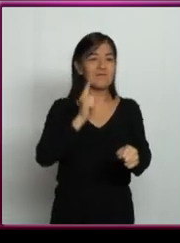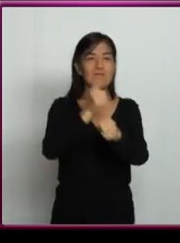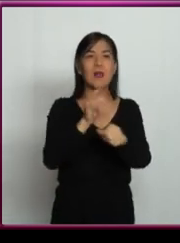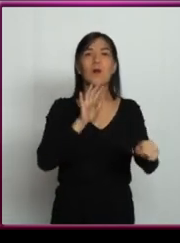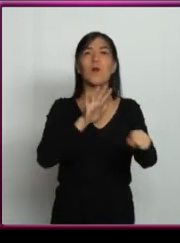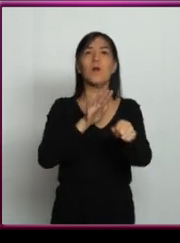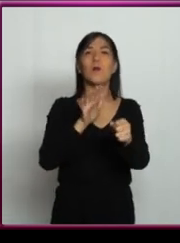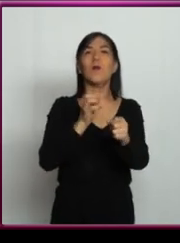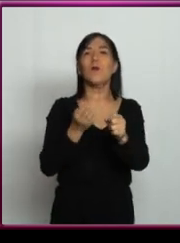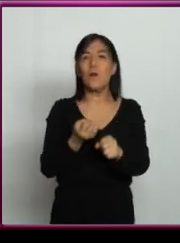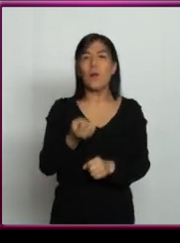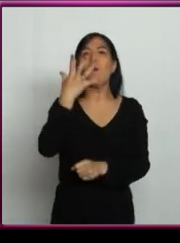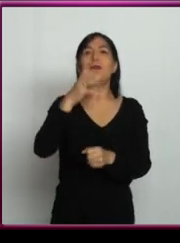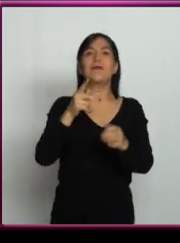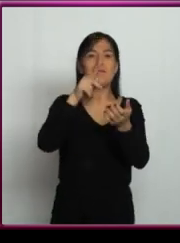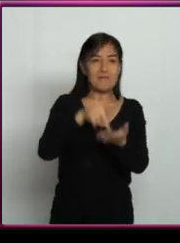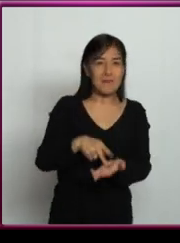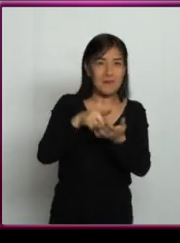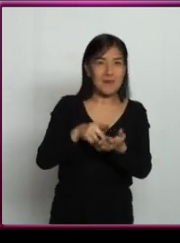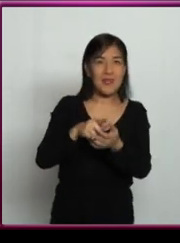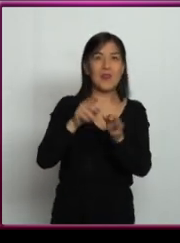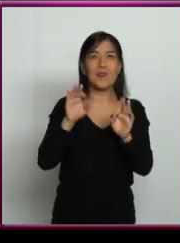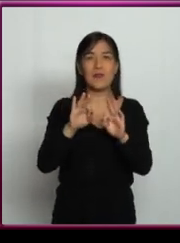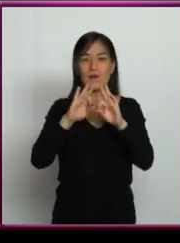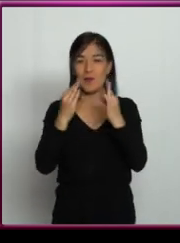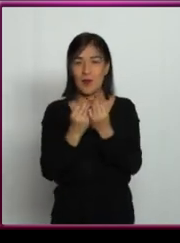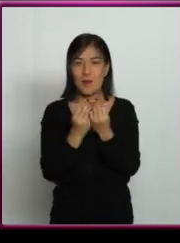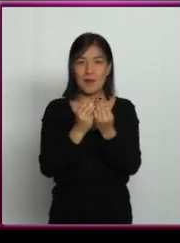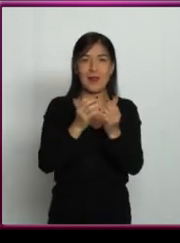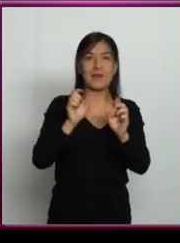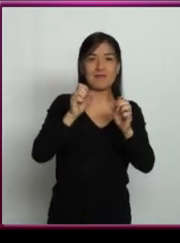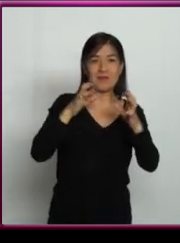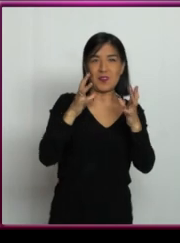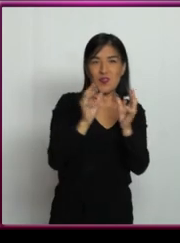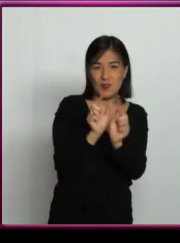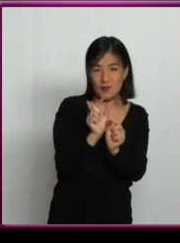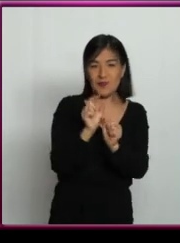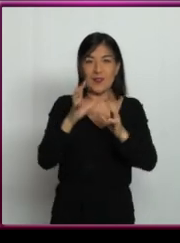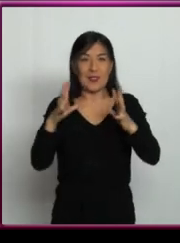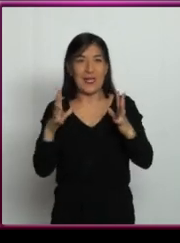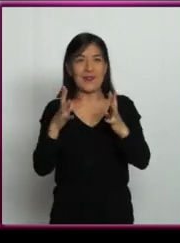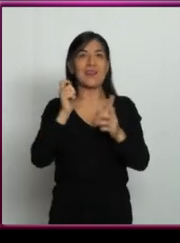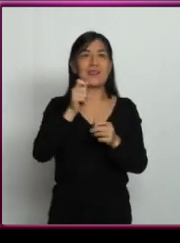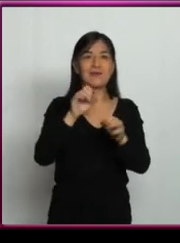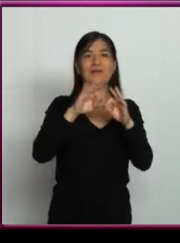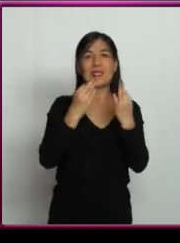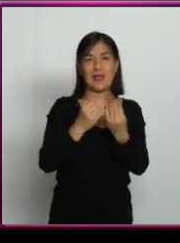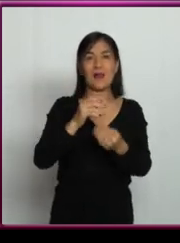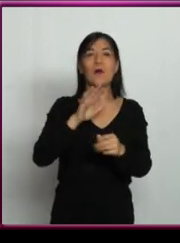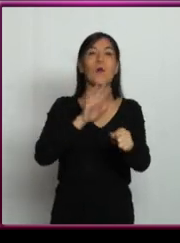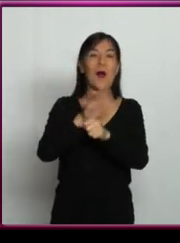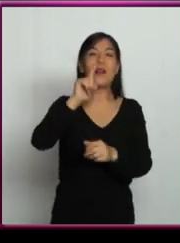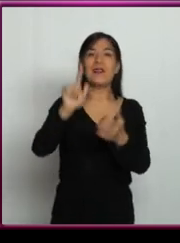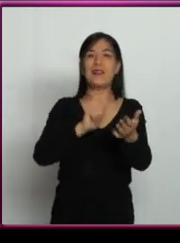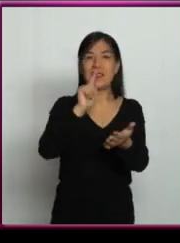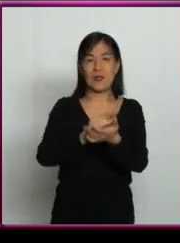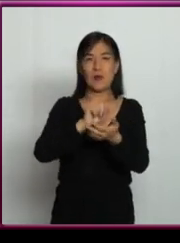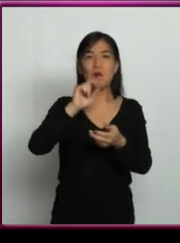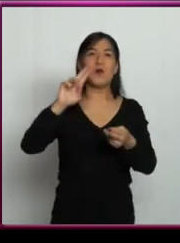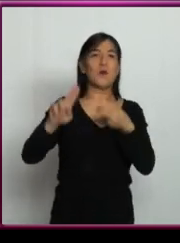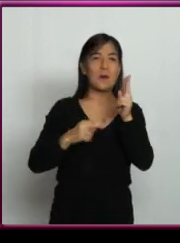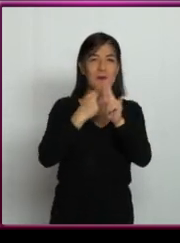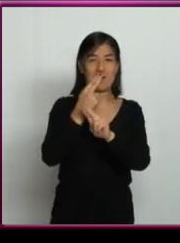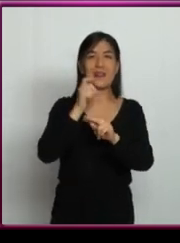la masa y el tamaño del planeta. Se usa principalmente la ley universal de la